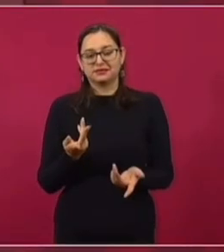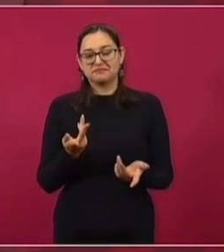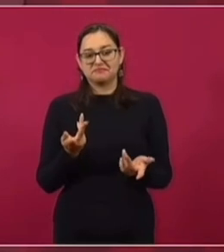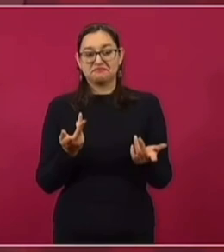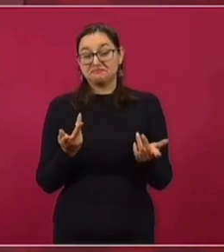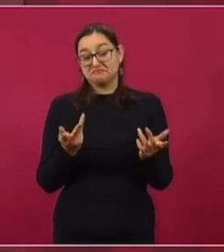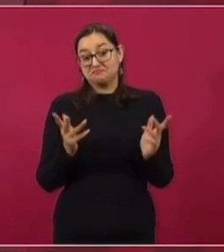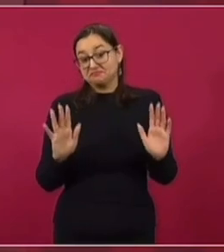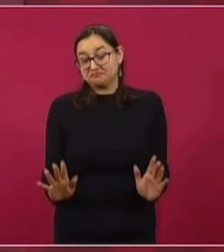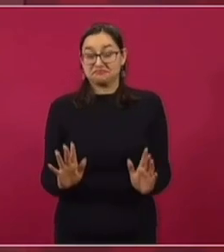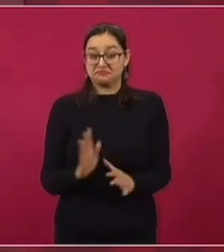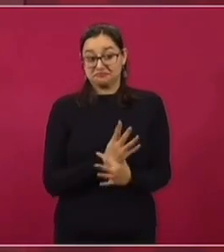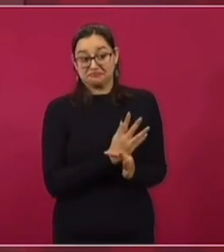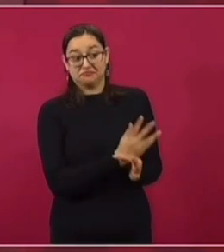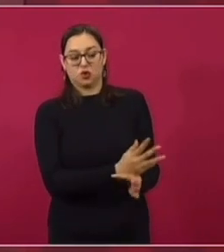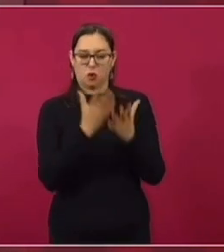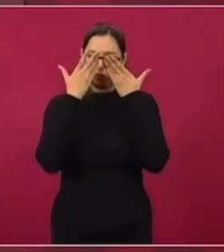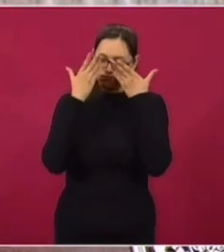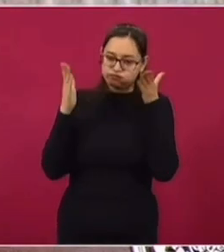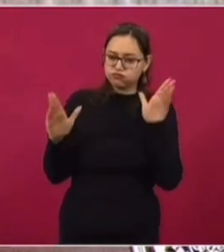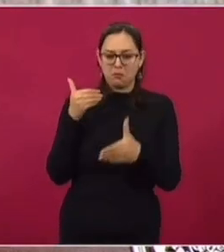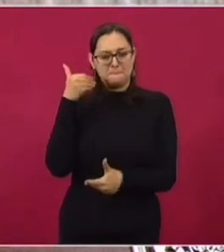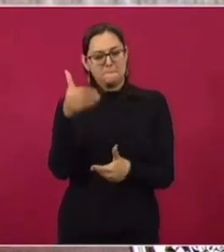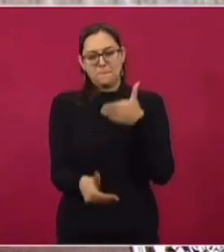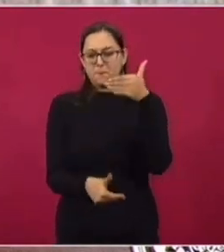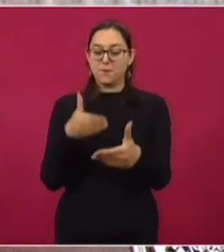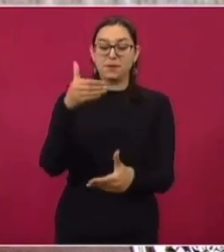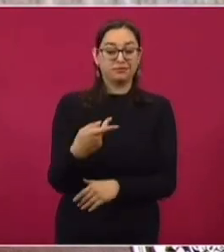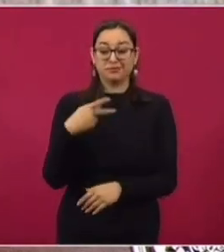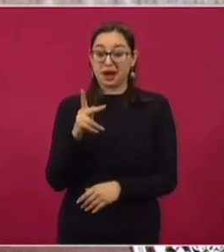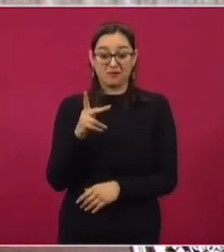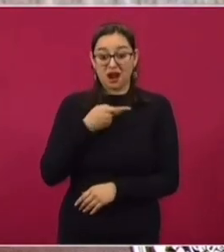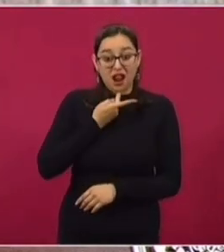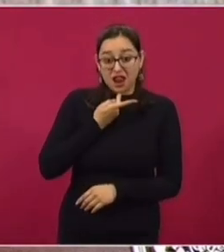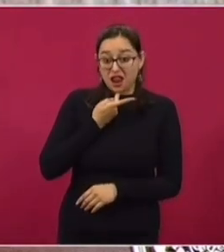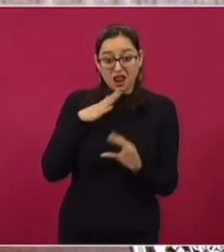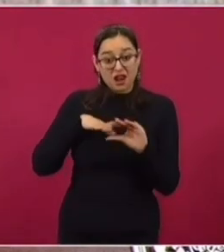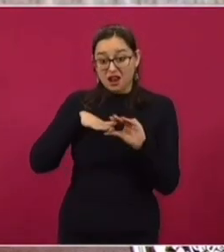progresista, de avanzada, pero era pura demagogia,